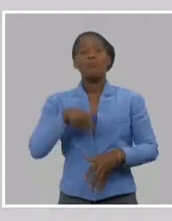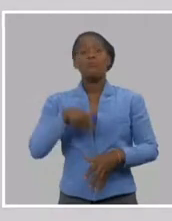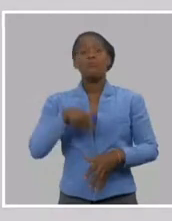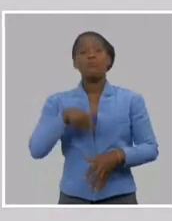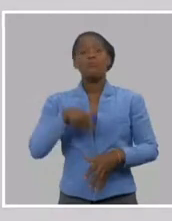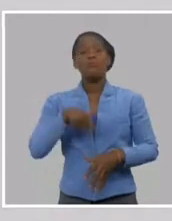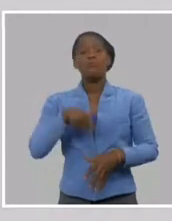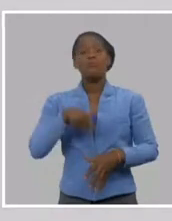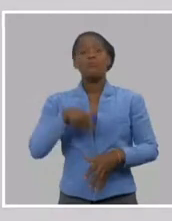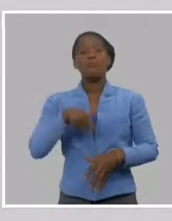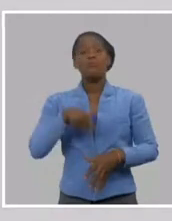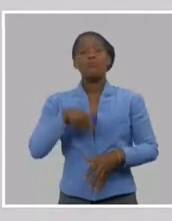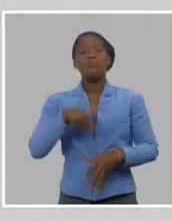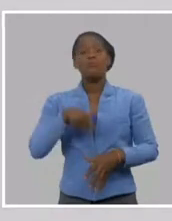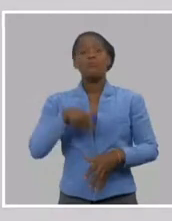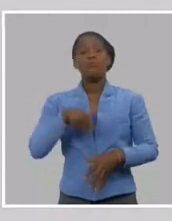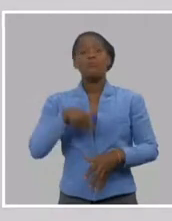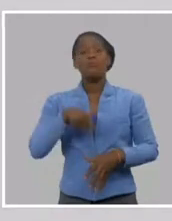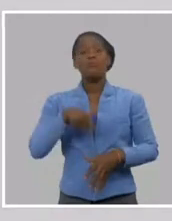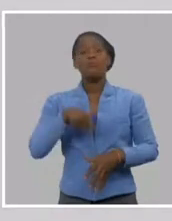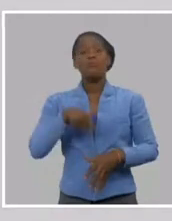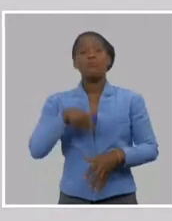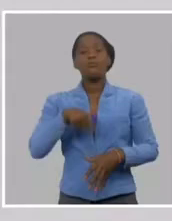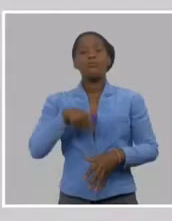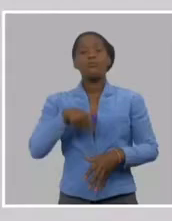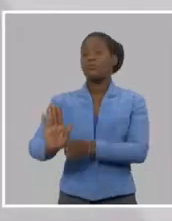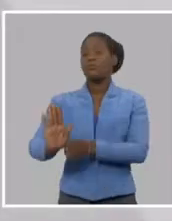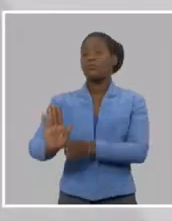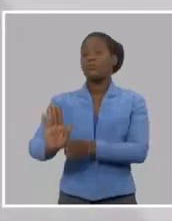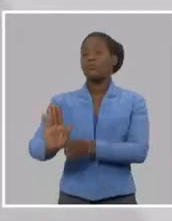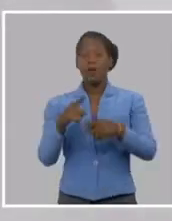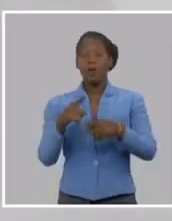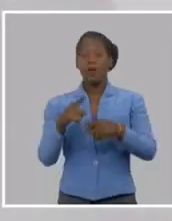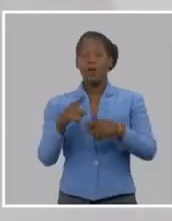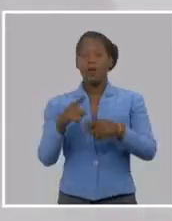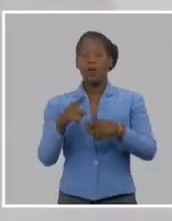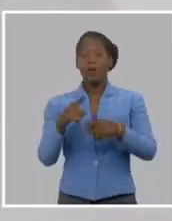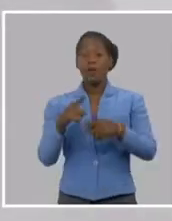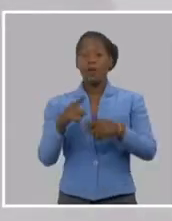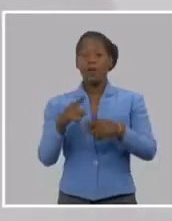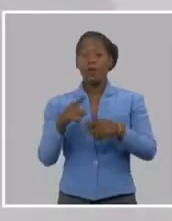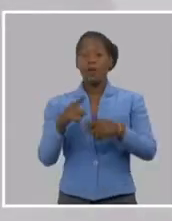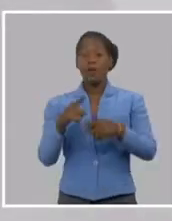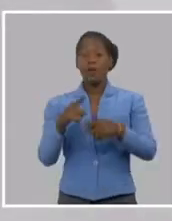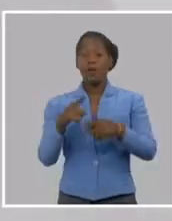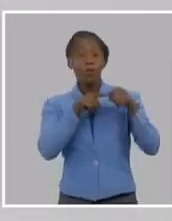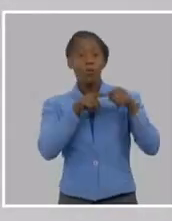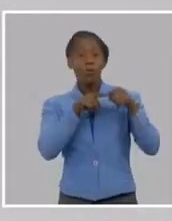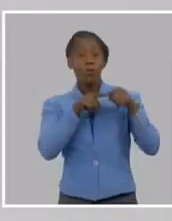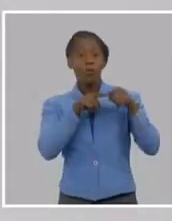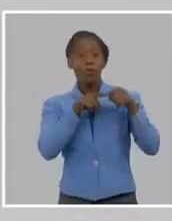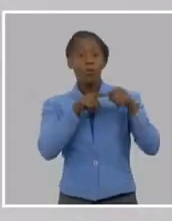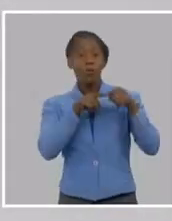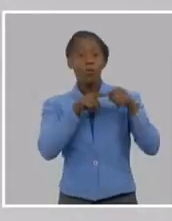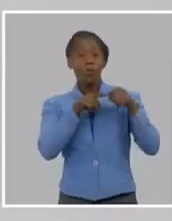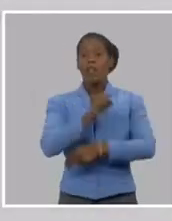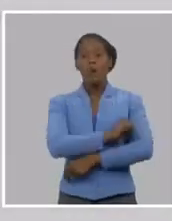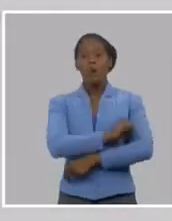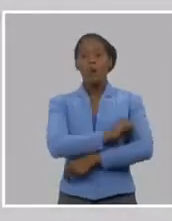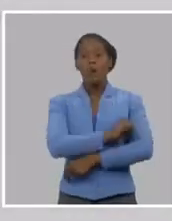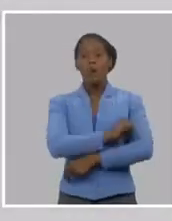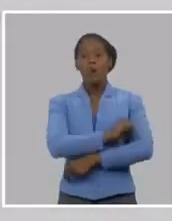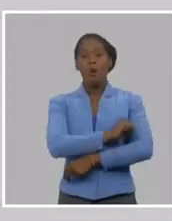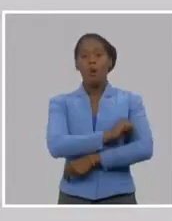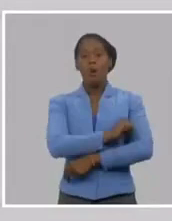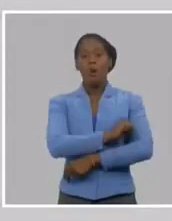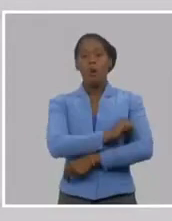de verdad van a hacer esa revolución, van a apoyar la revolución, de distintas maneras, porque no todo el mundo va a tener la misma participación en una